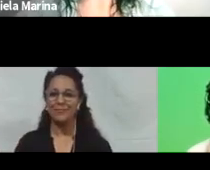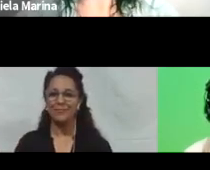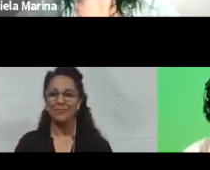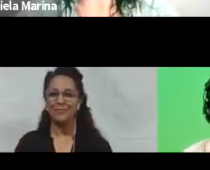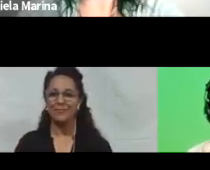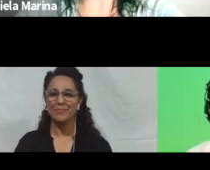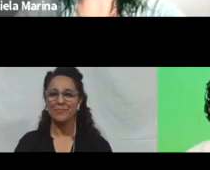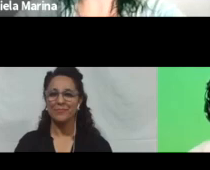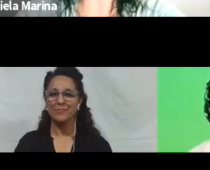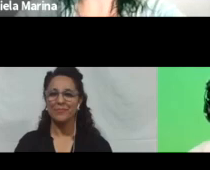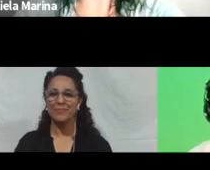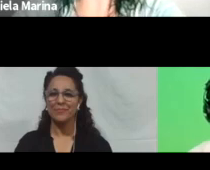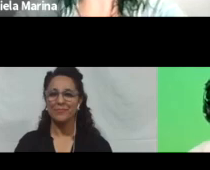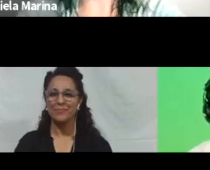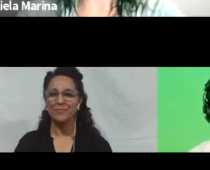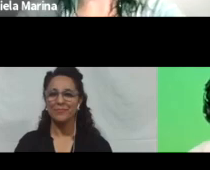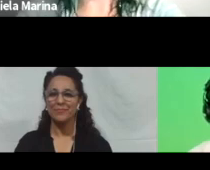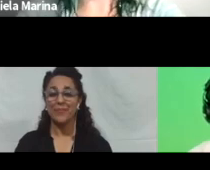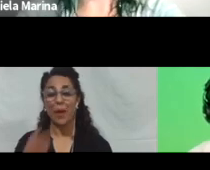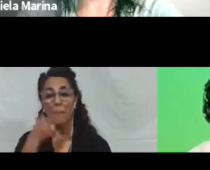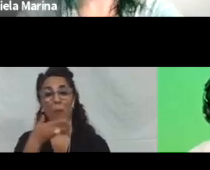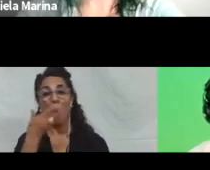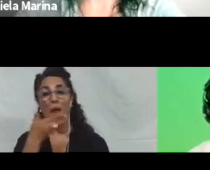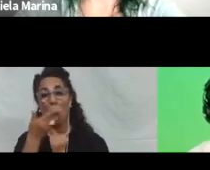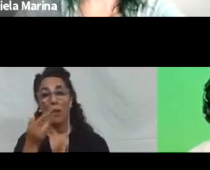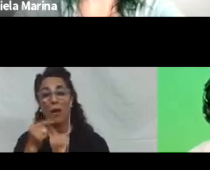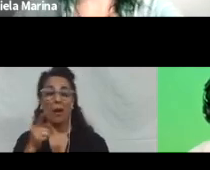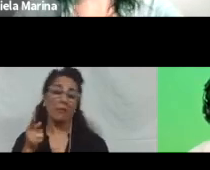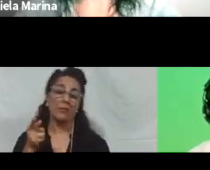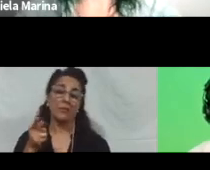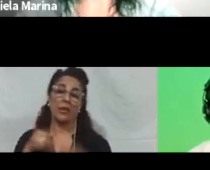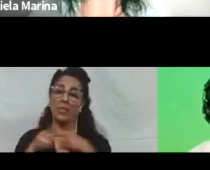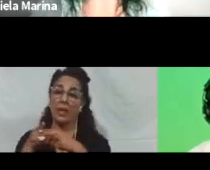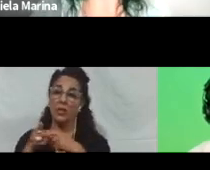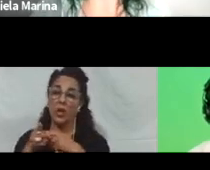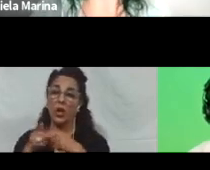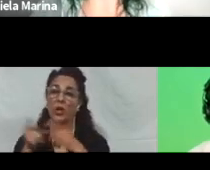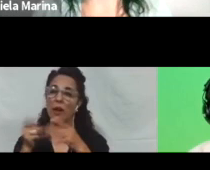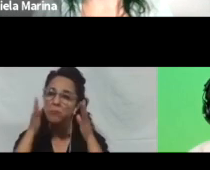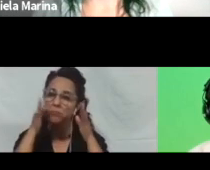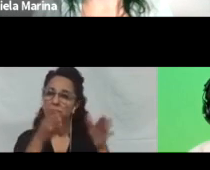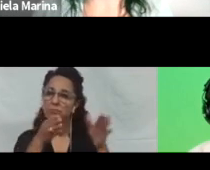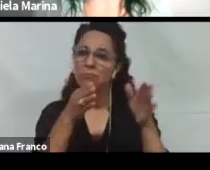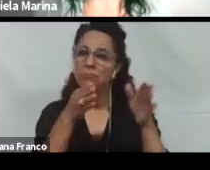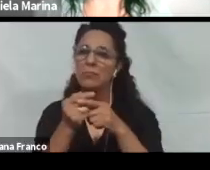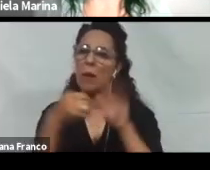Vamos a hablar un poco más ahora sobre tecnología y nos vamos a abocar algunas pautas